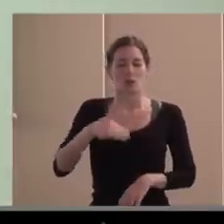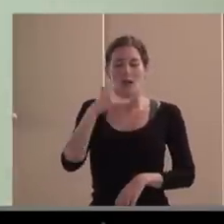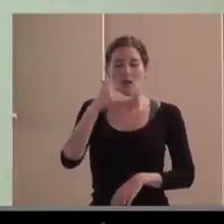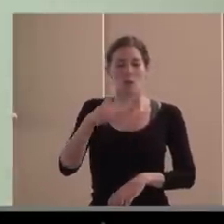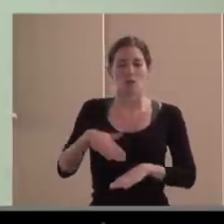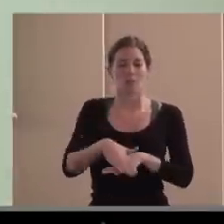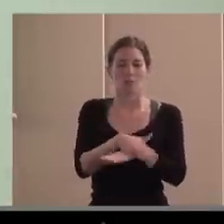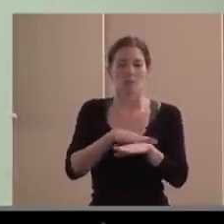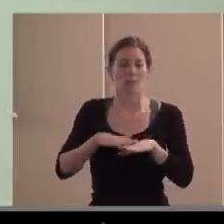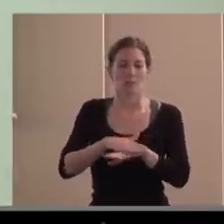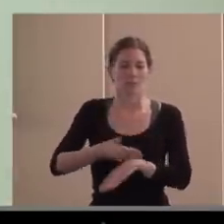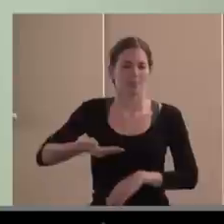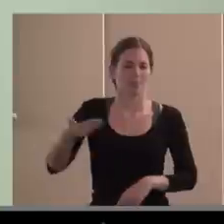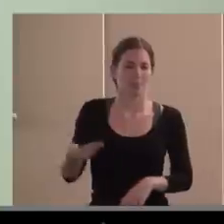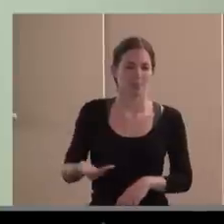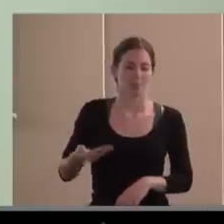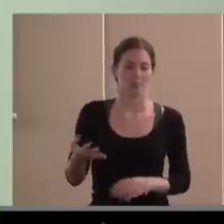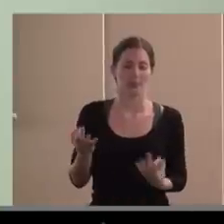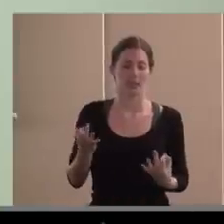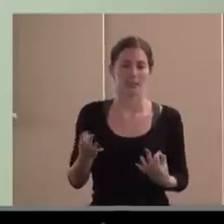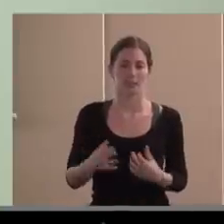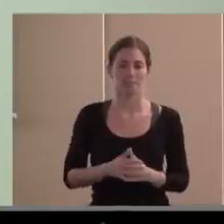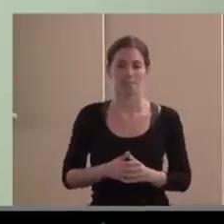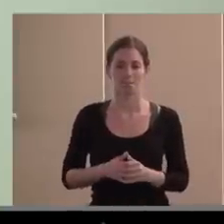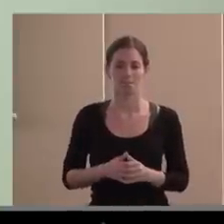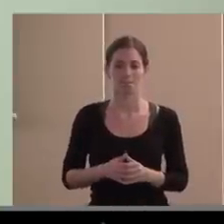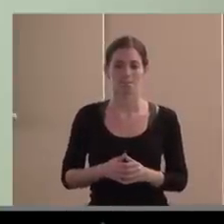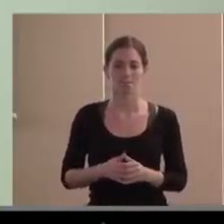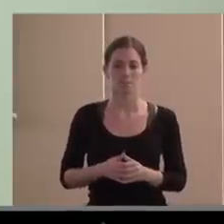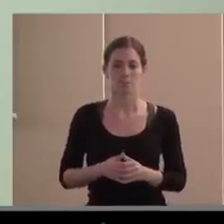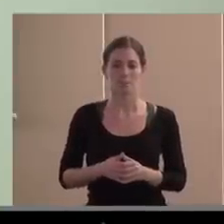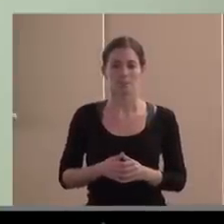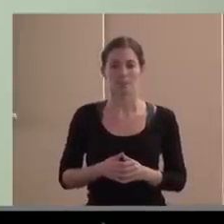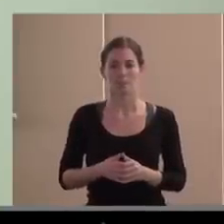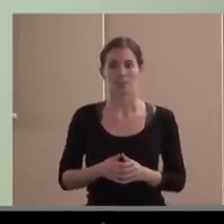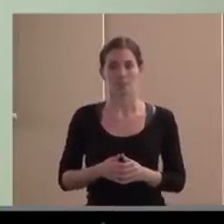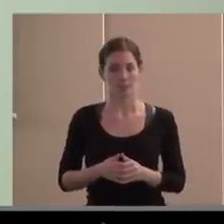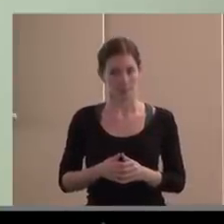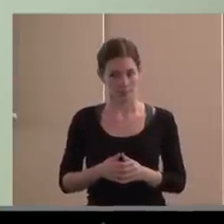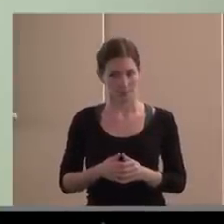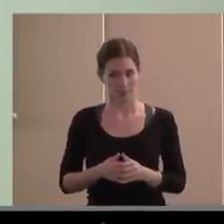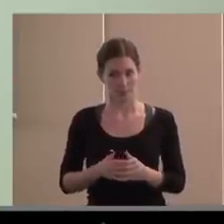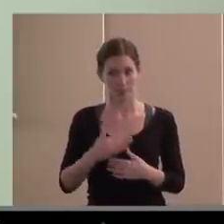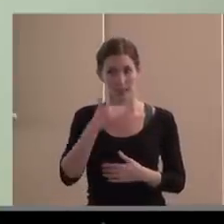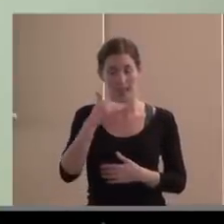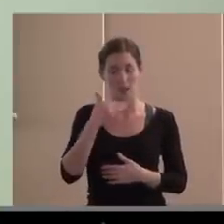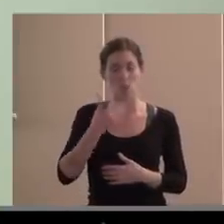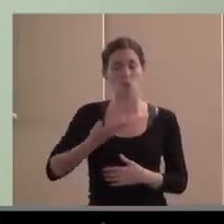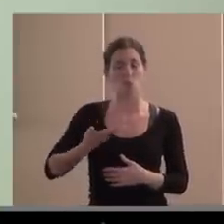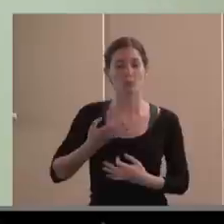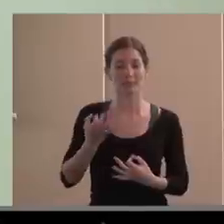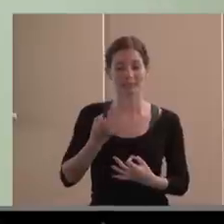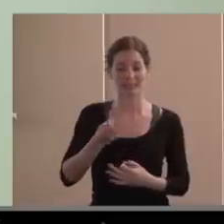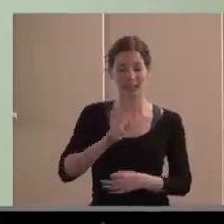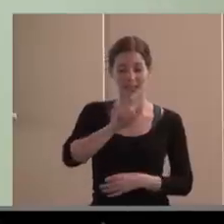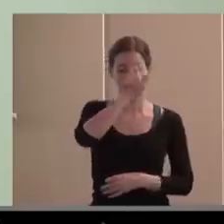instalar, instilar en el ánimo y en las